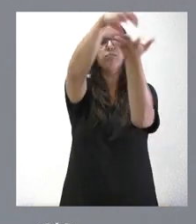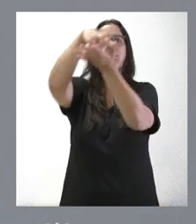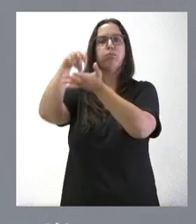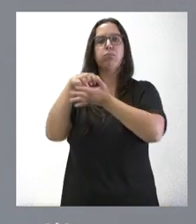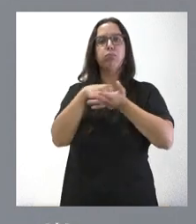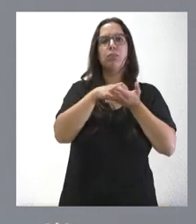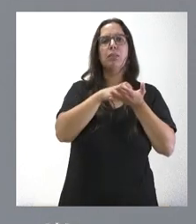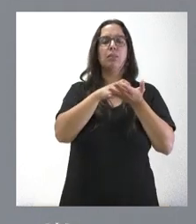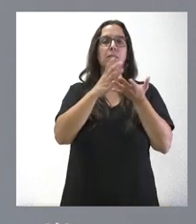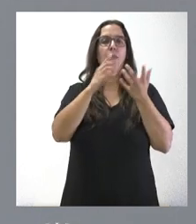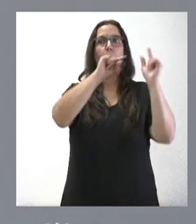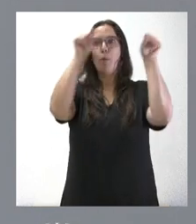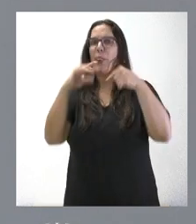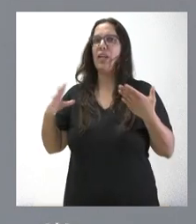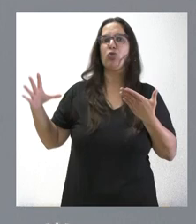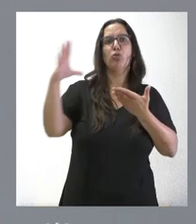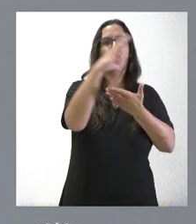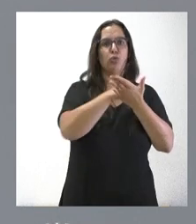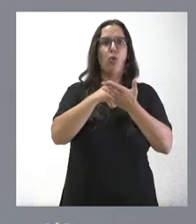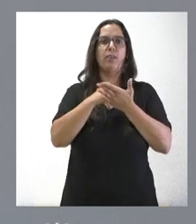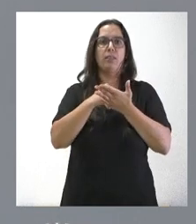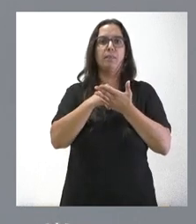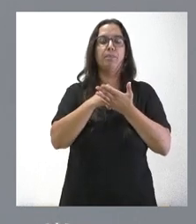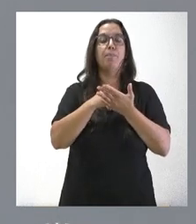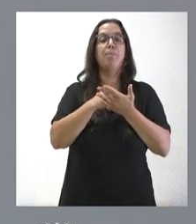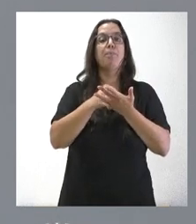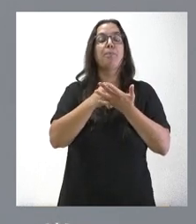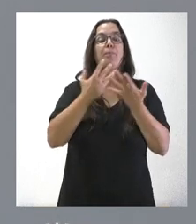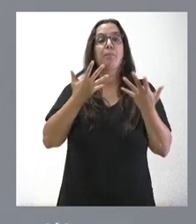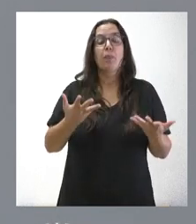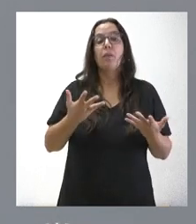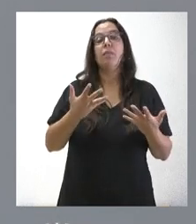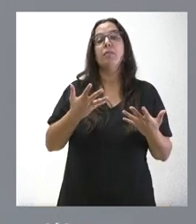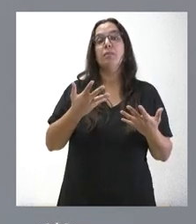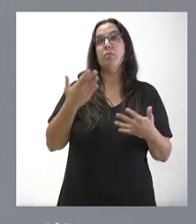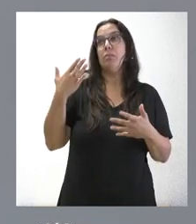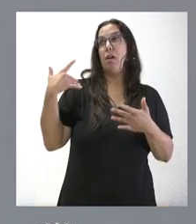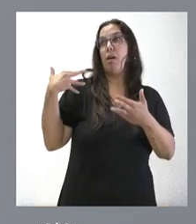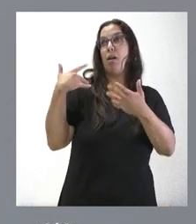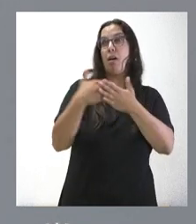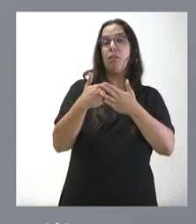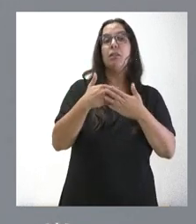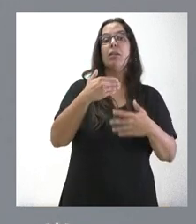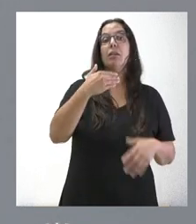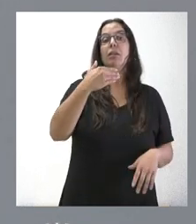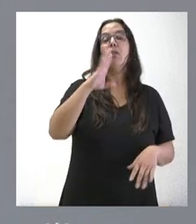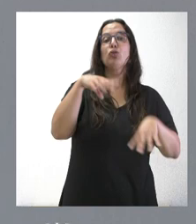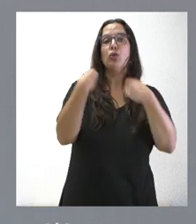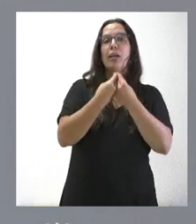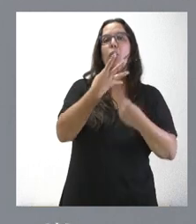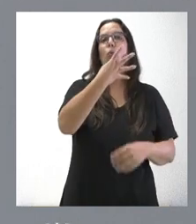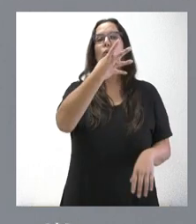por todas las provincias de la comunidad, habiendo alcanzado en el último año 2022 un total de